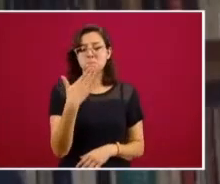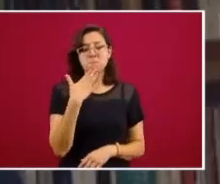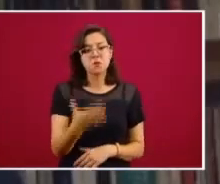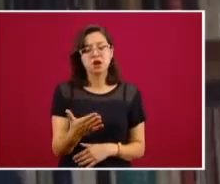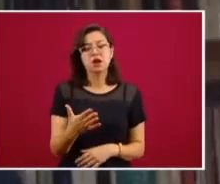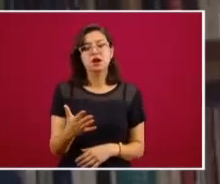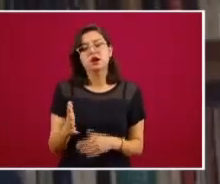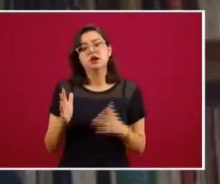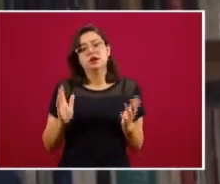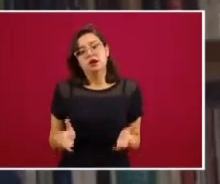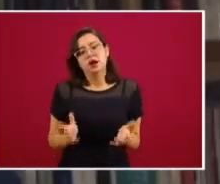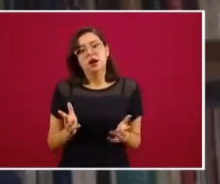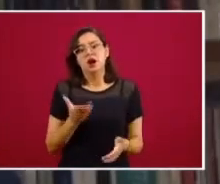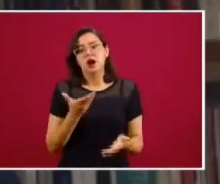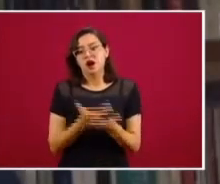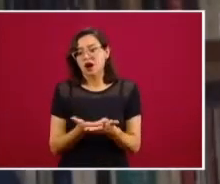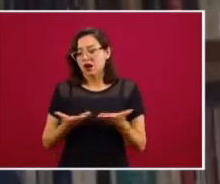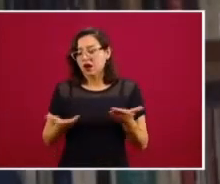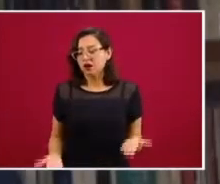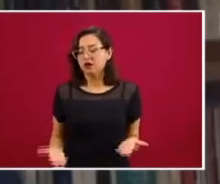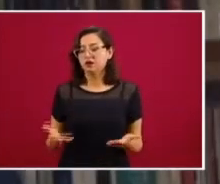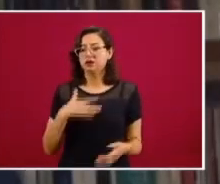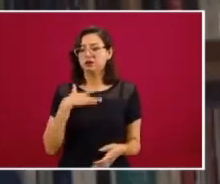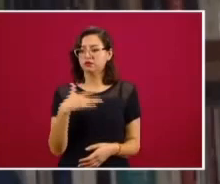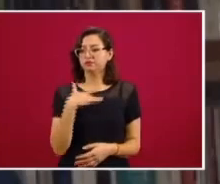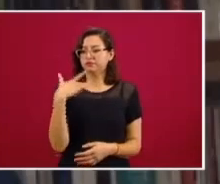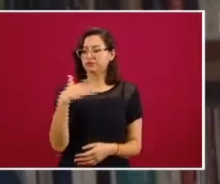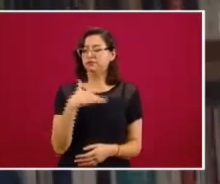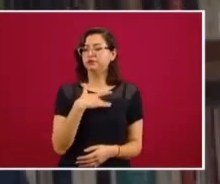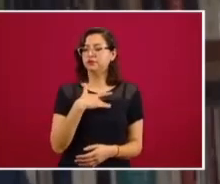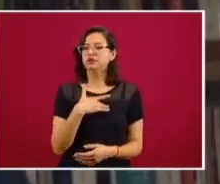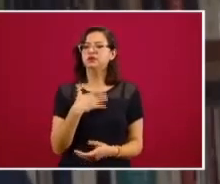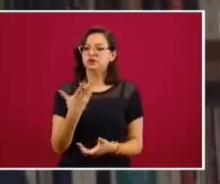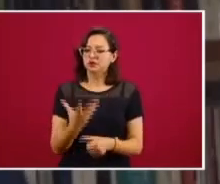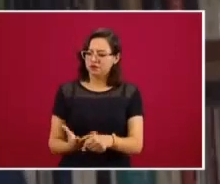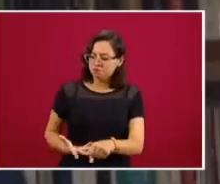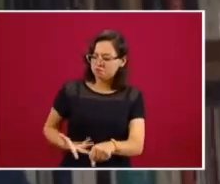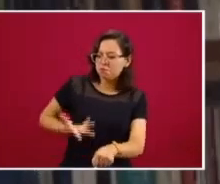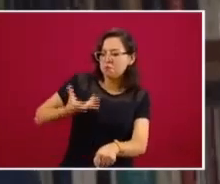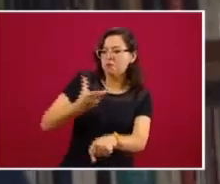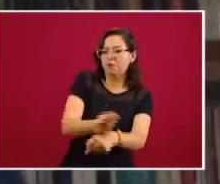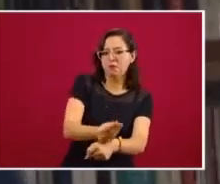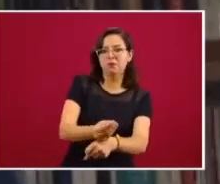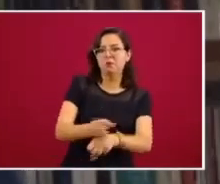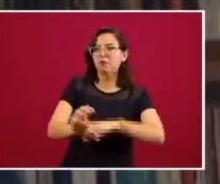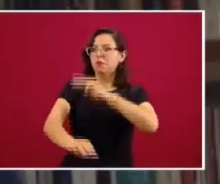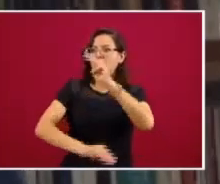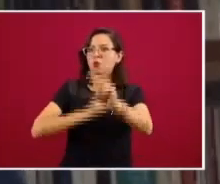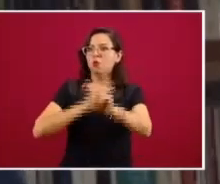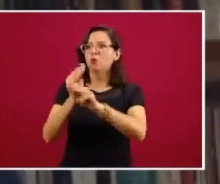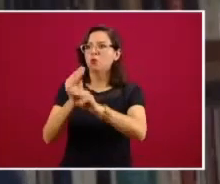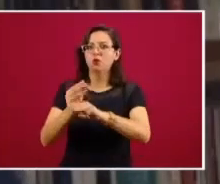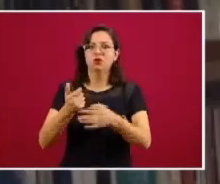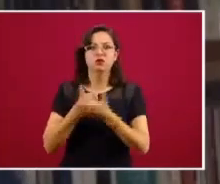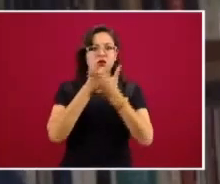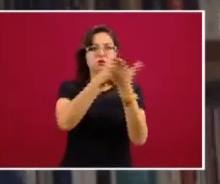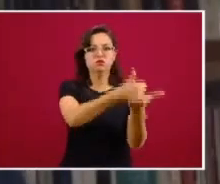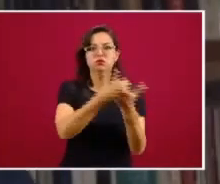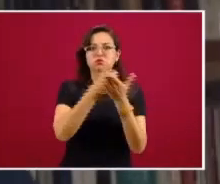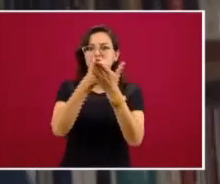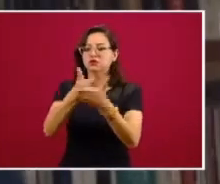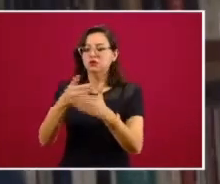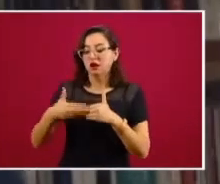desde esta perspectiva una contribución que puede llegar a ser muy importante en los próximos meses,